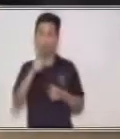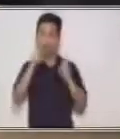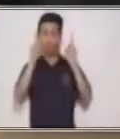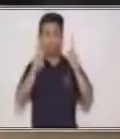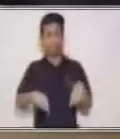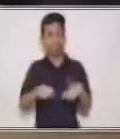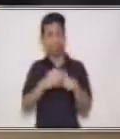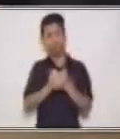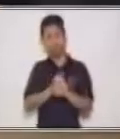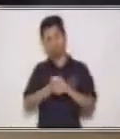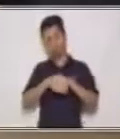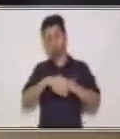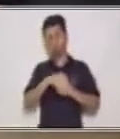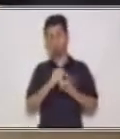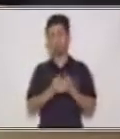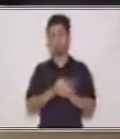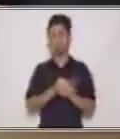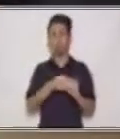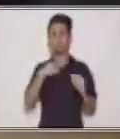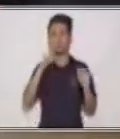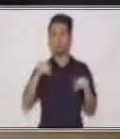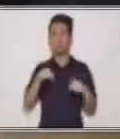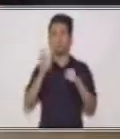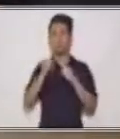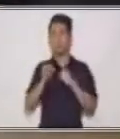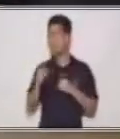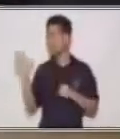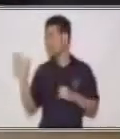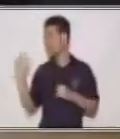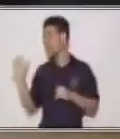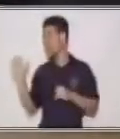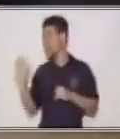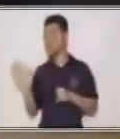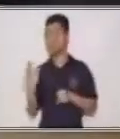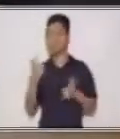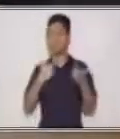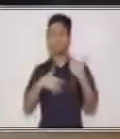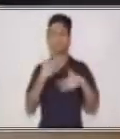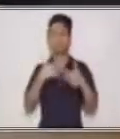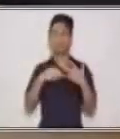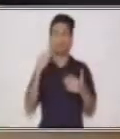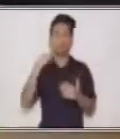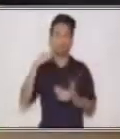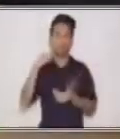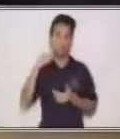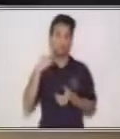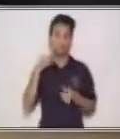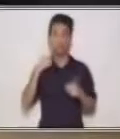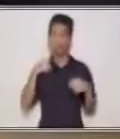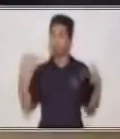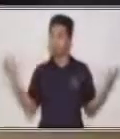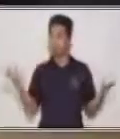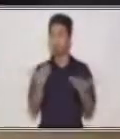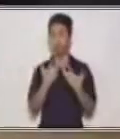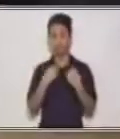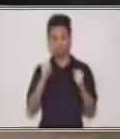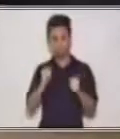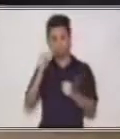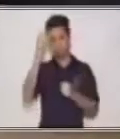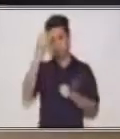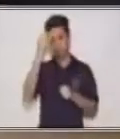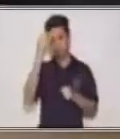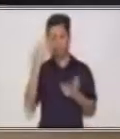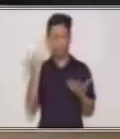jabón. Hoy en Lenguas Españas tenemos a Mauricio, bienvenido, y vamos a trabajar para que todos juntos podamos aprender